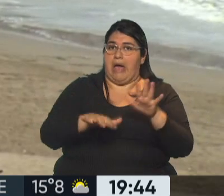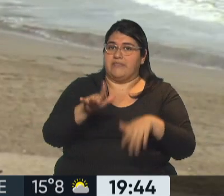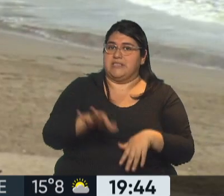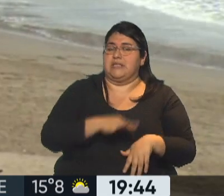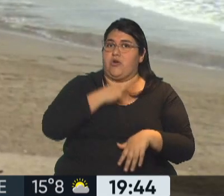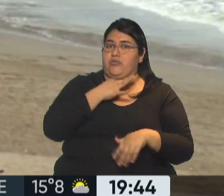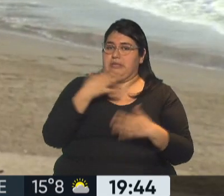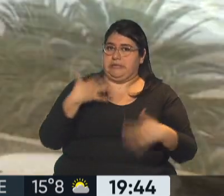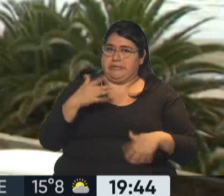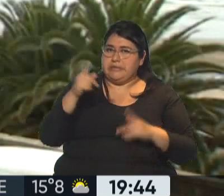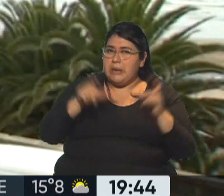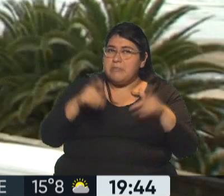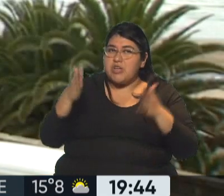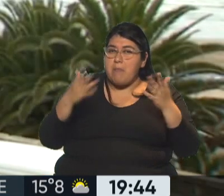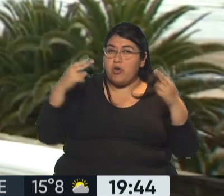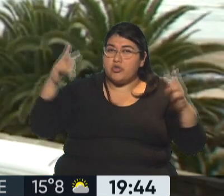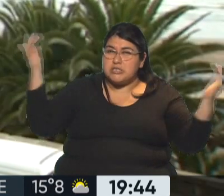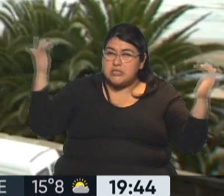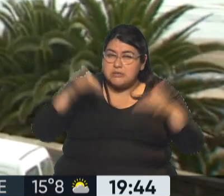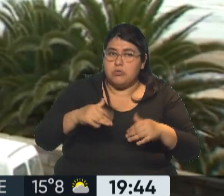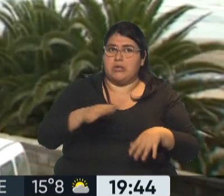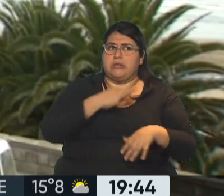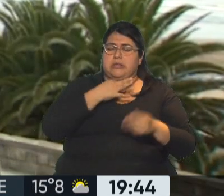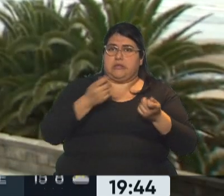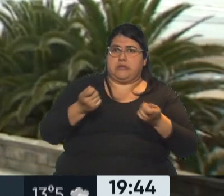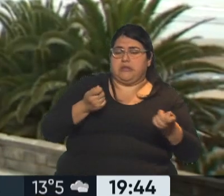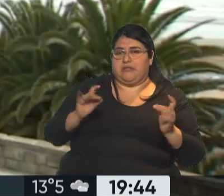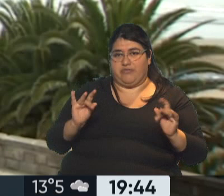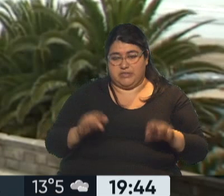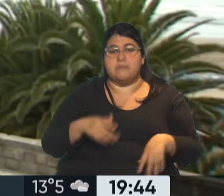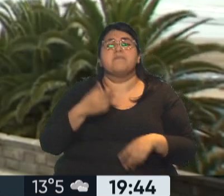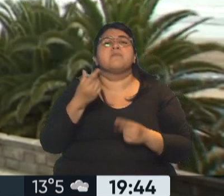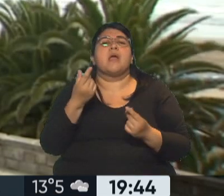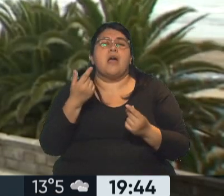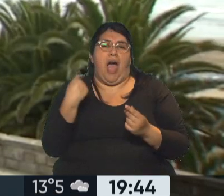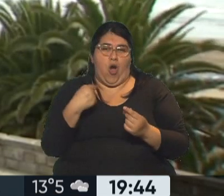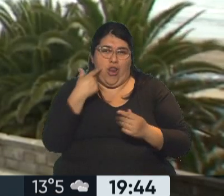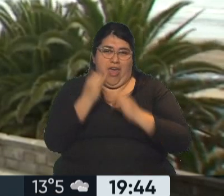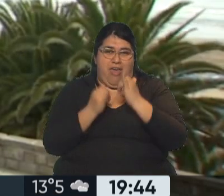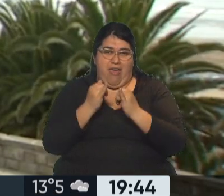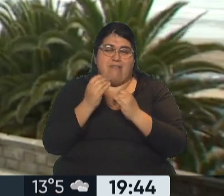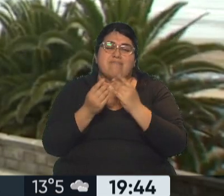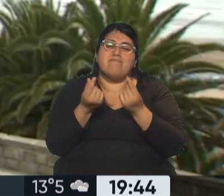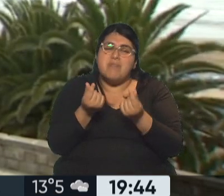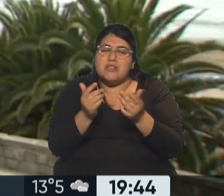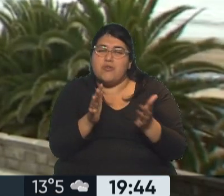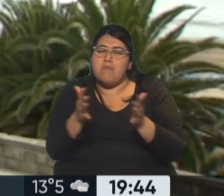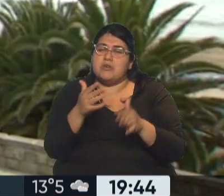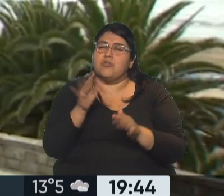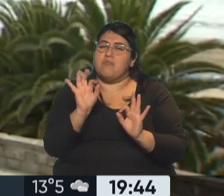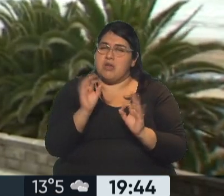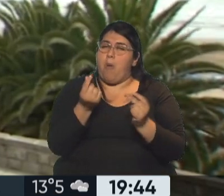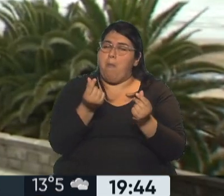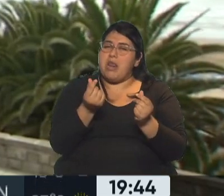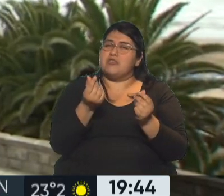demanda que se vive en el periodo turístico. En este informe te vamos a contar los valores, los valores que se hablan en este momento, un estimativo de los